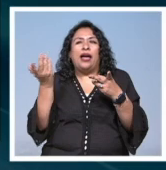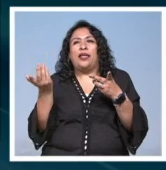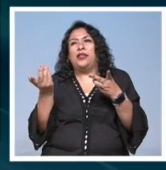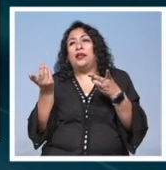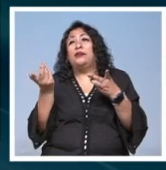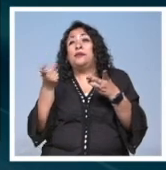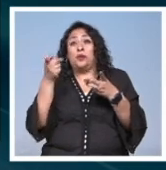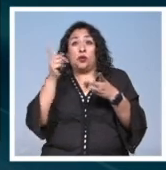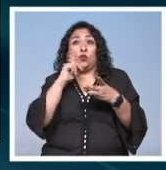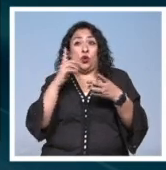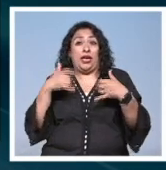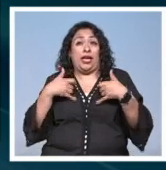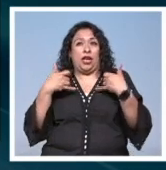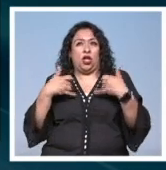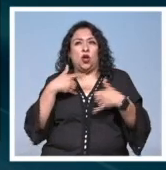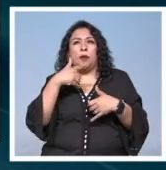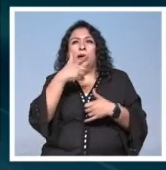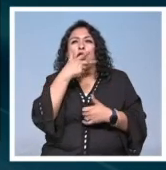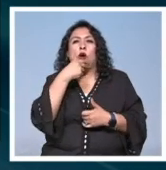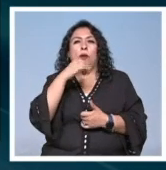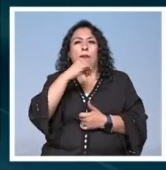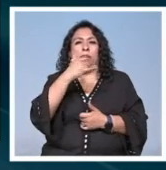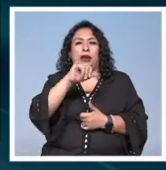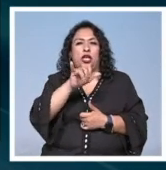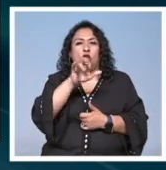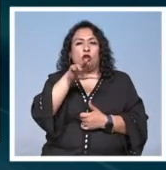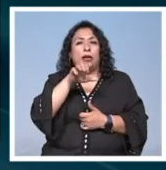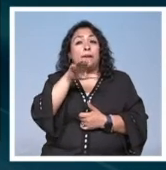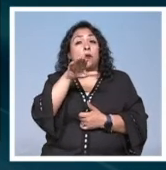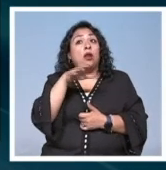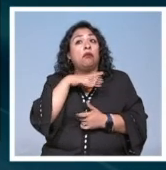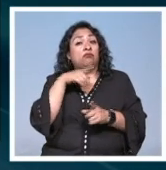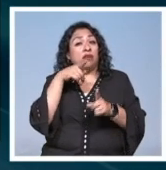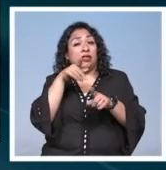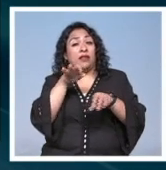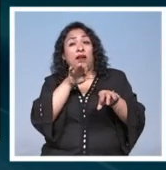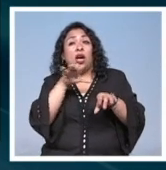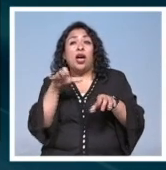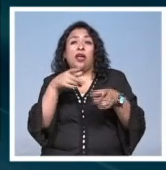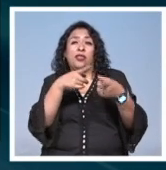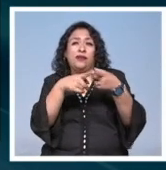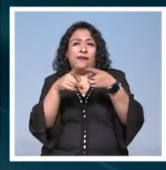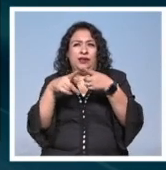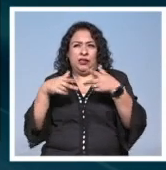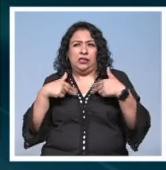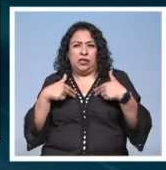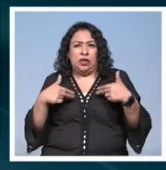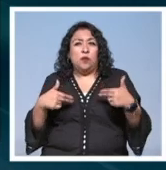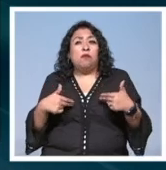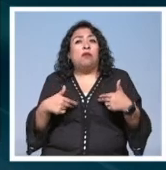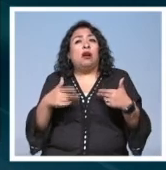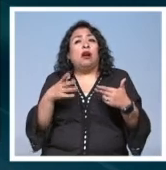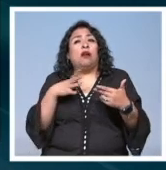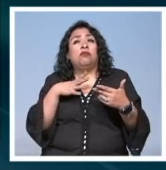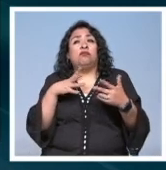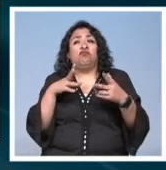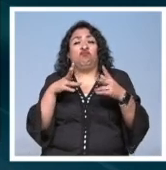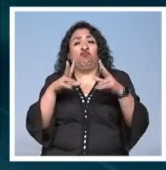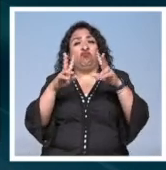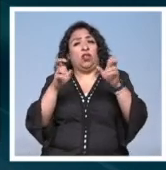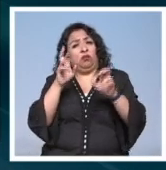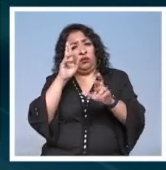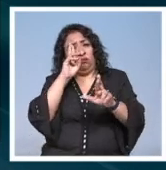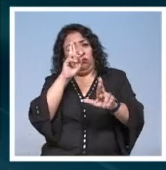en esa joven. Jorge Mónaco ha orientado su trabajo aproximándose a la diversidad humana con un abordaje respetuoso